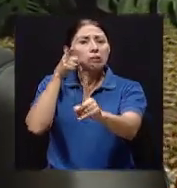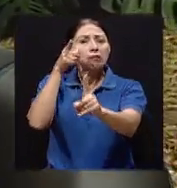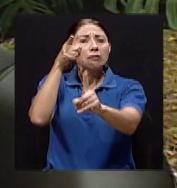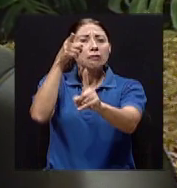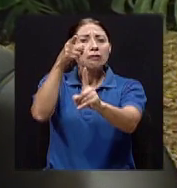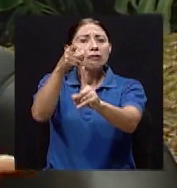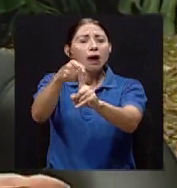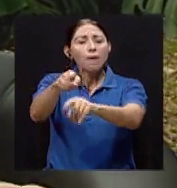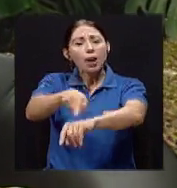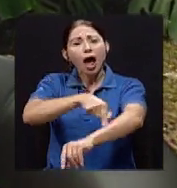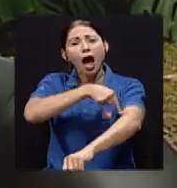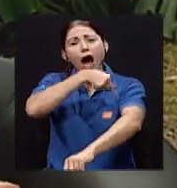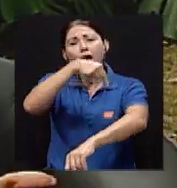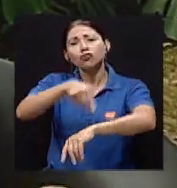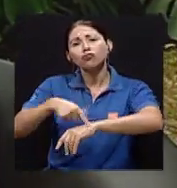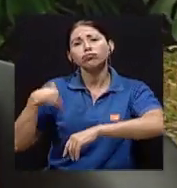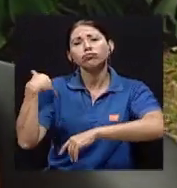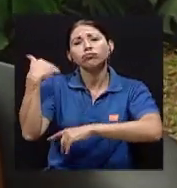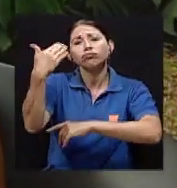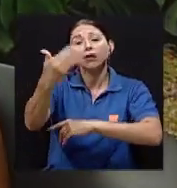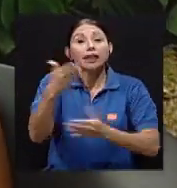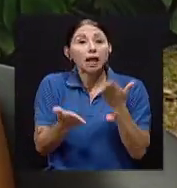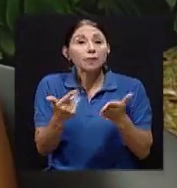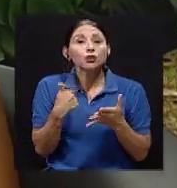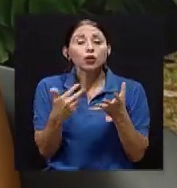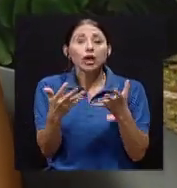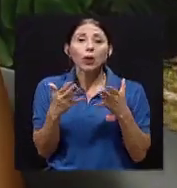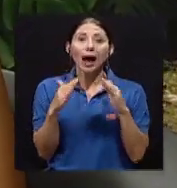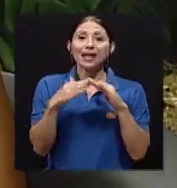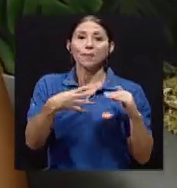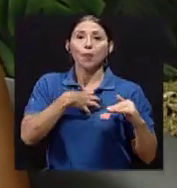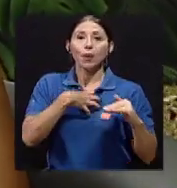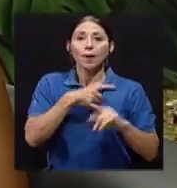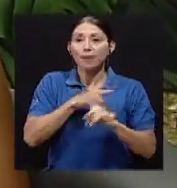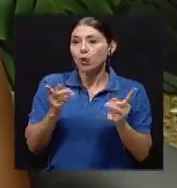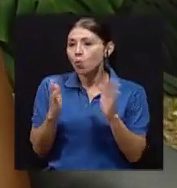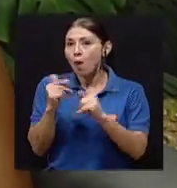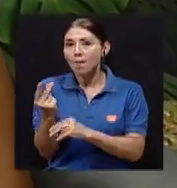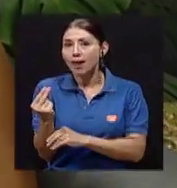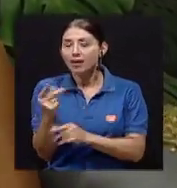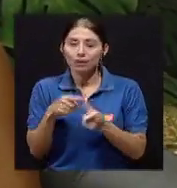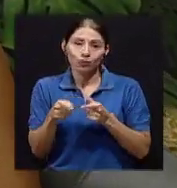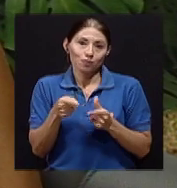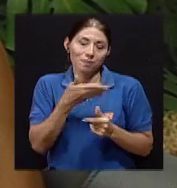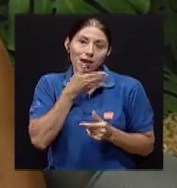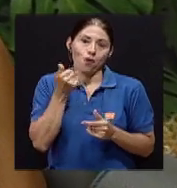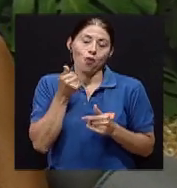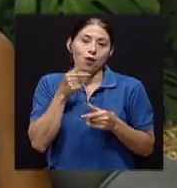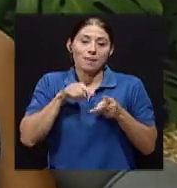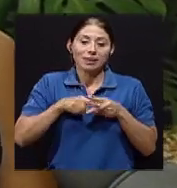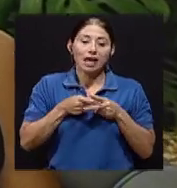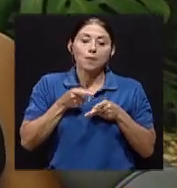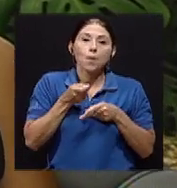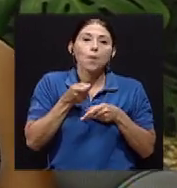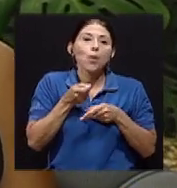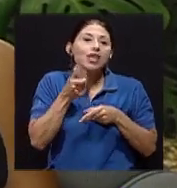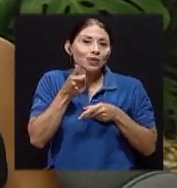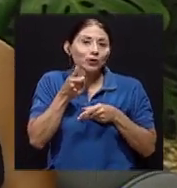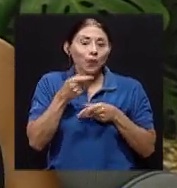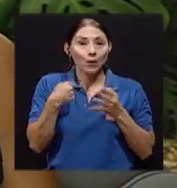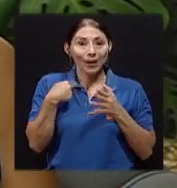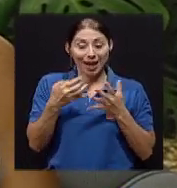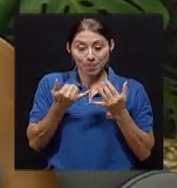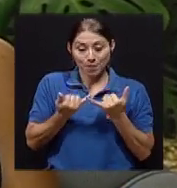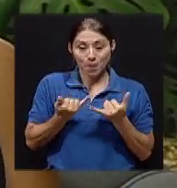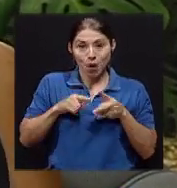queremos tener una casa propia y no tenemos ni siquiera el recurso económico. Entonces, empezar con poquitos y decir, bueno, de aquí a diciembre voy a tener